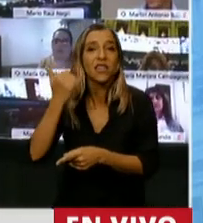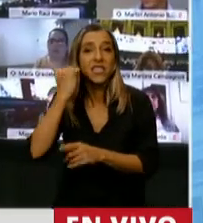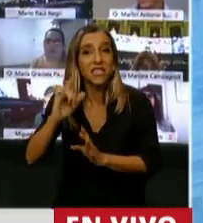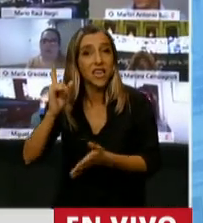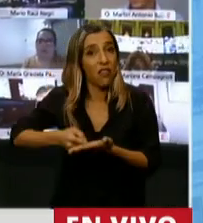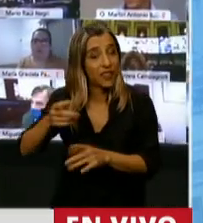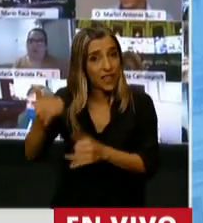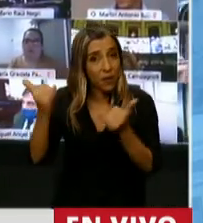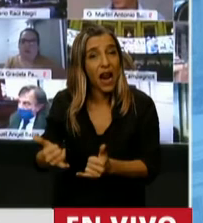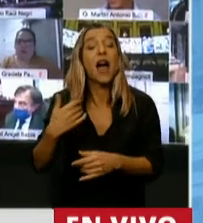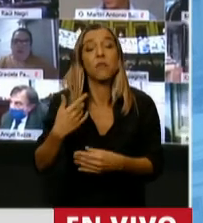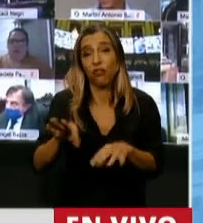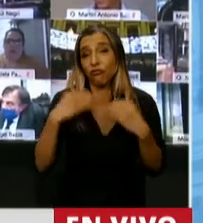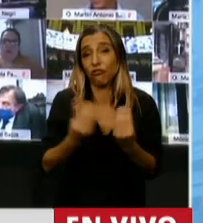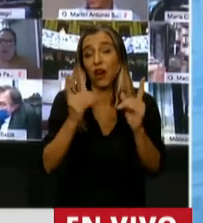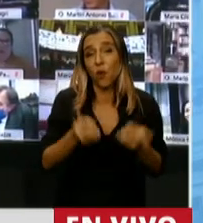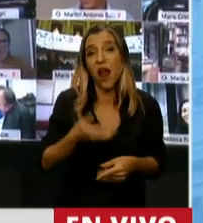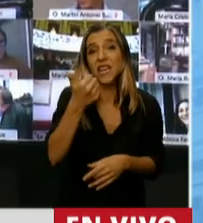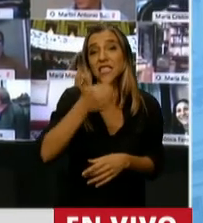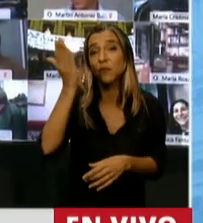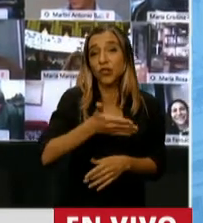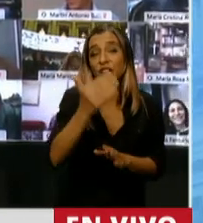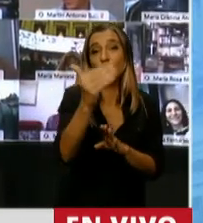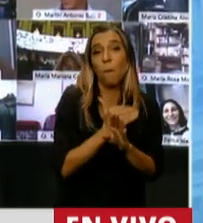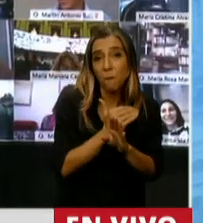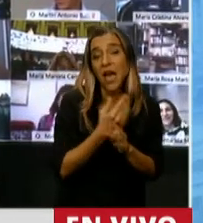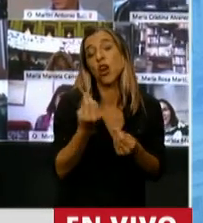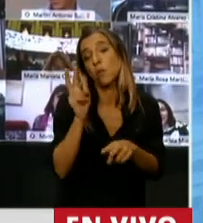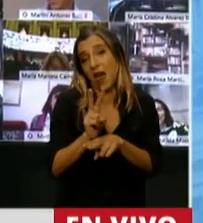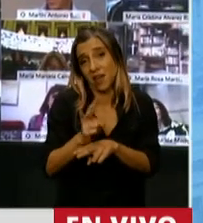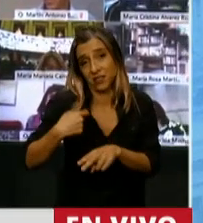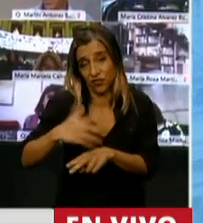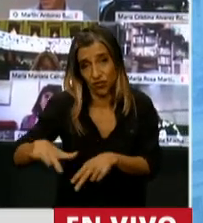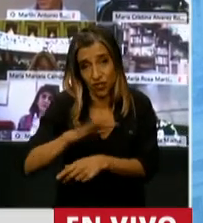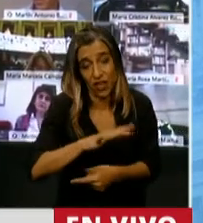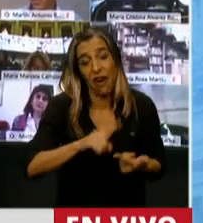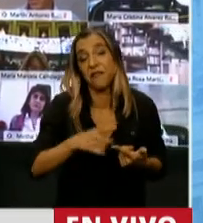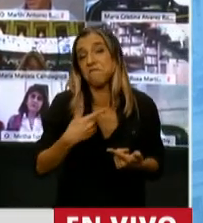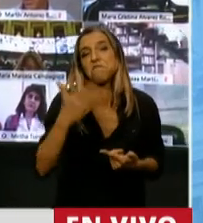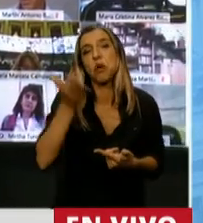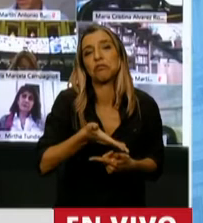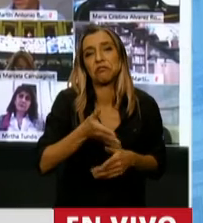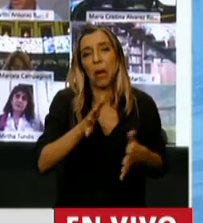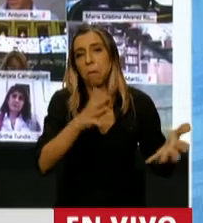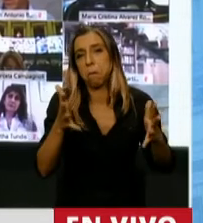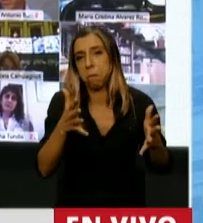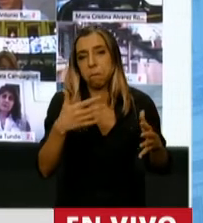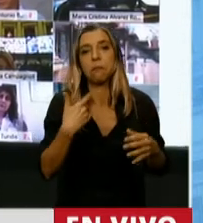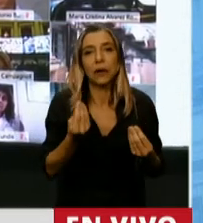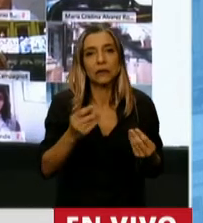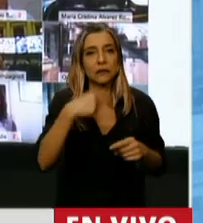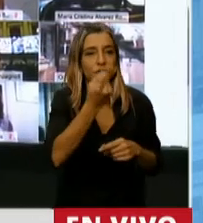% menos de recaudación en los aportes y contribuciones a la seguridad social, porcentajes similares de